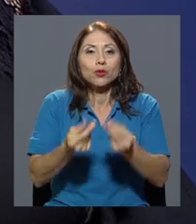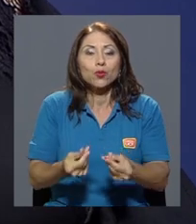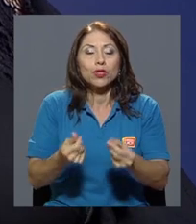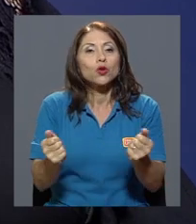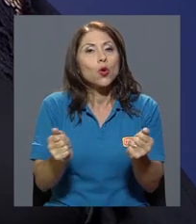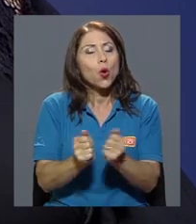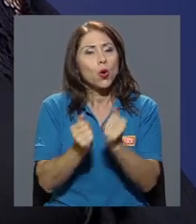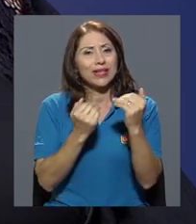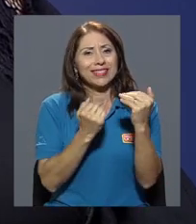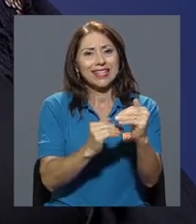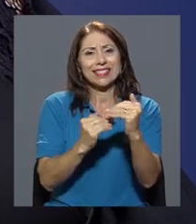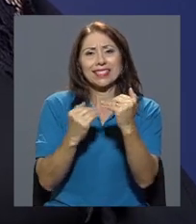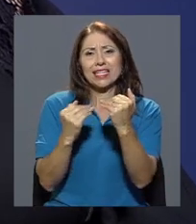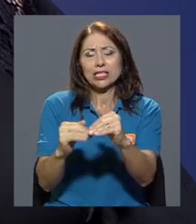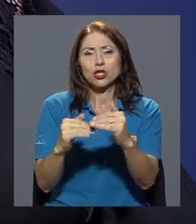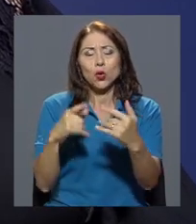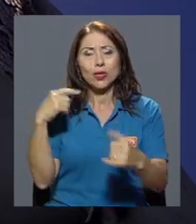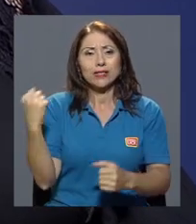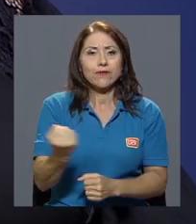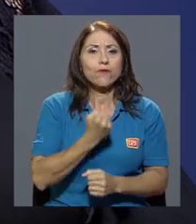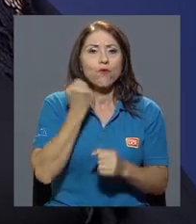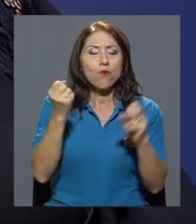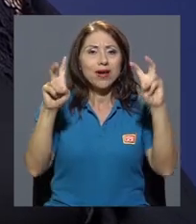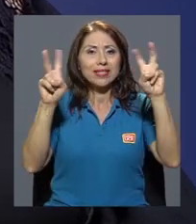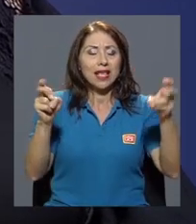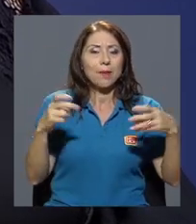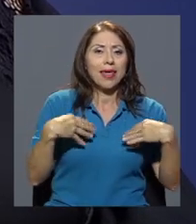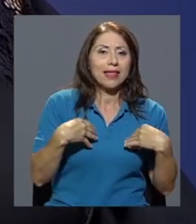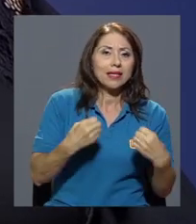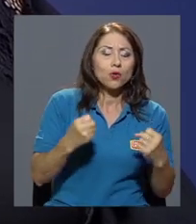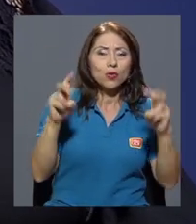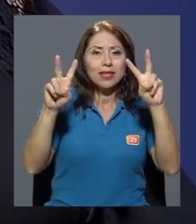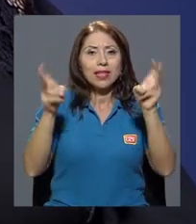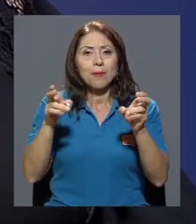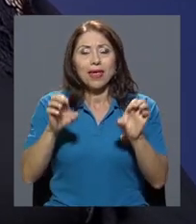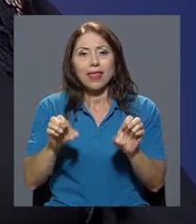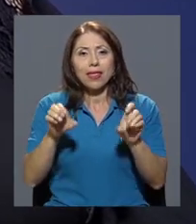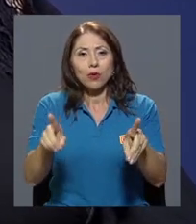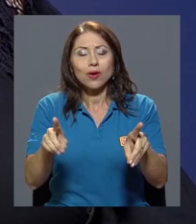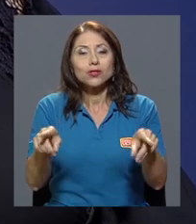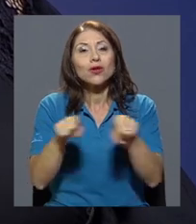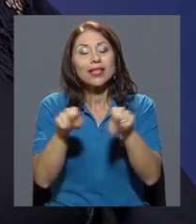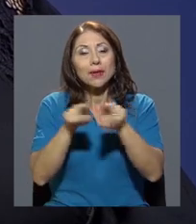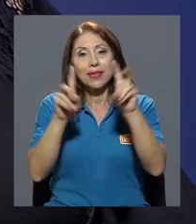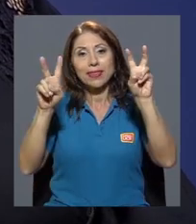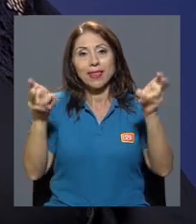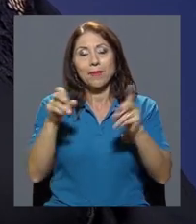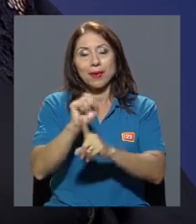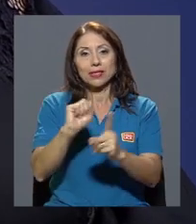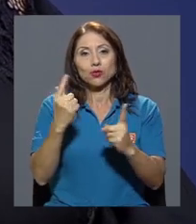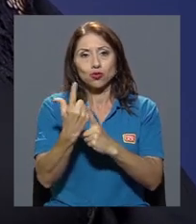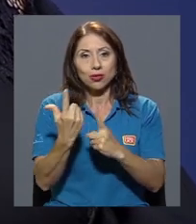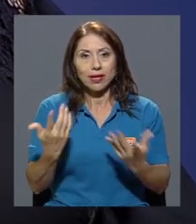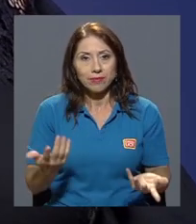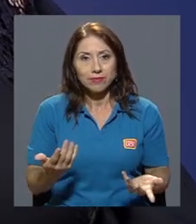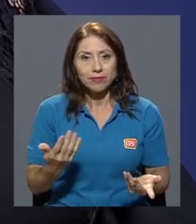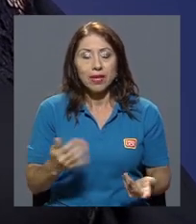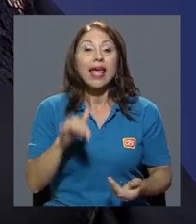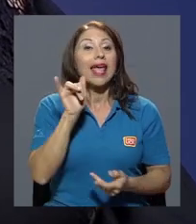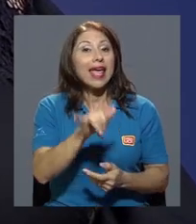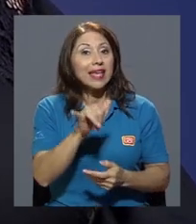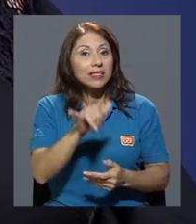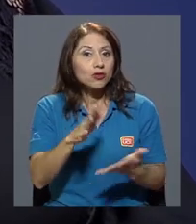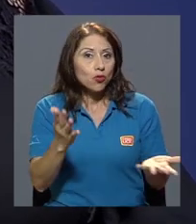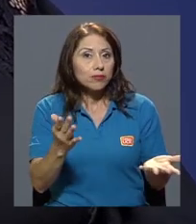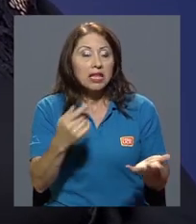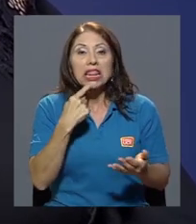restricciones bastante fuertes en el tema de salud, educación y, sobre todo, en el área social. Esto, según